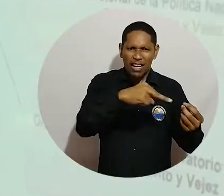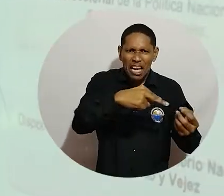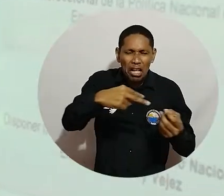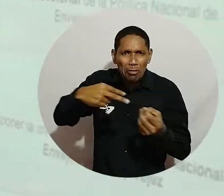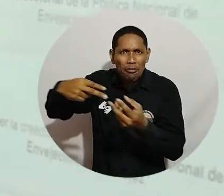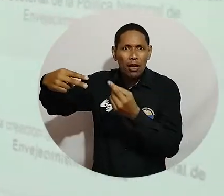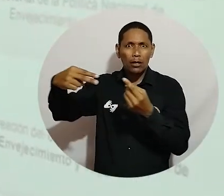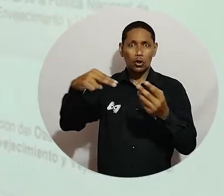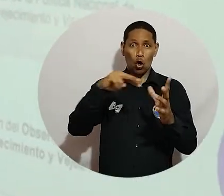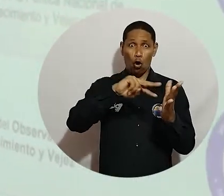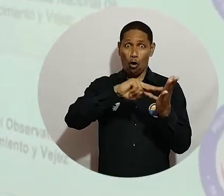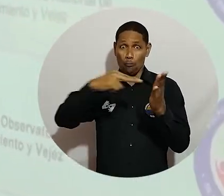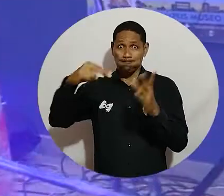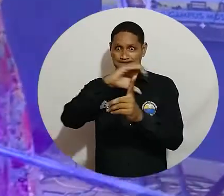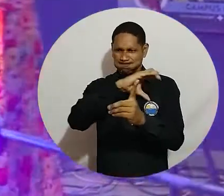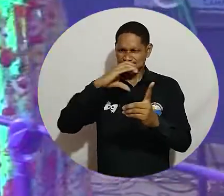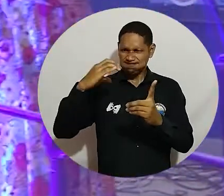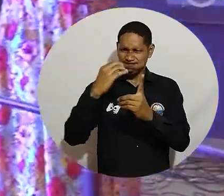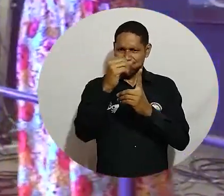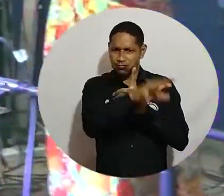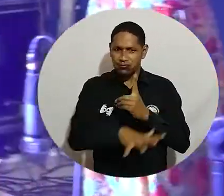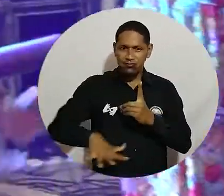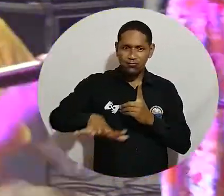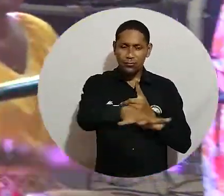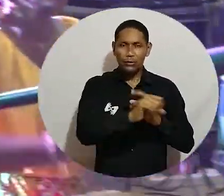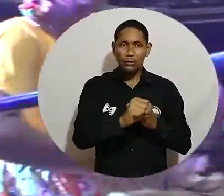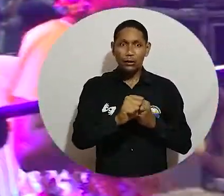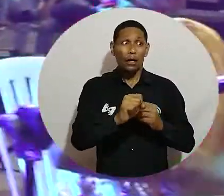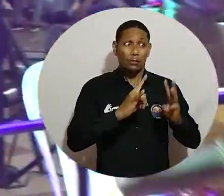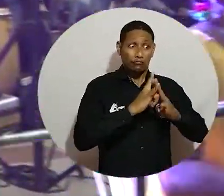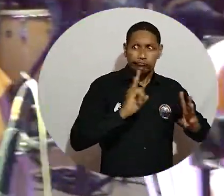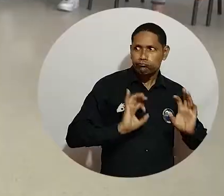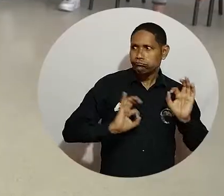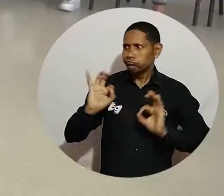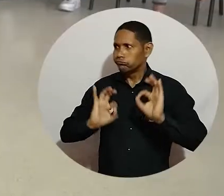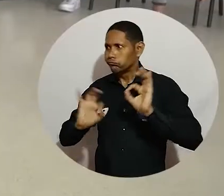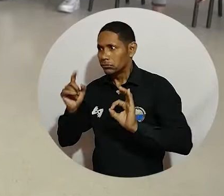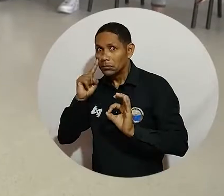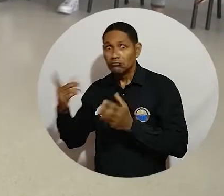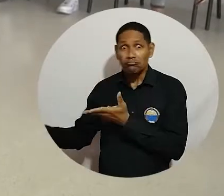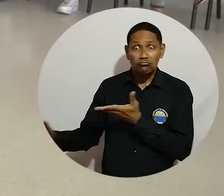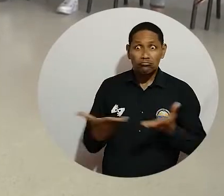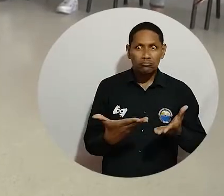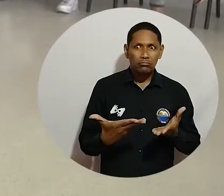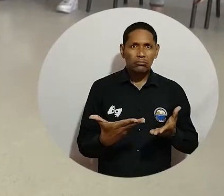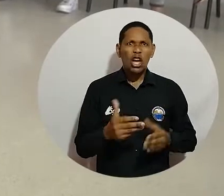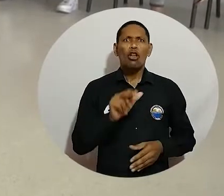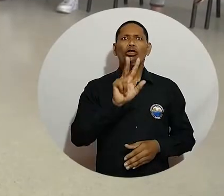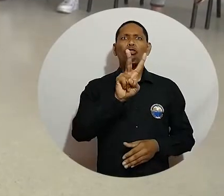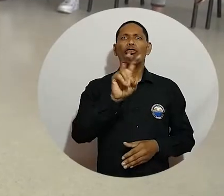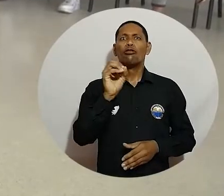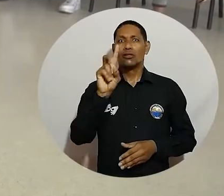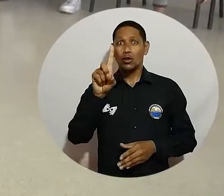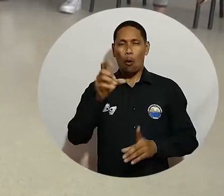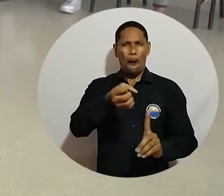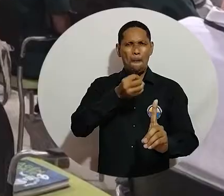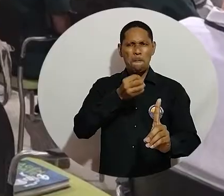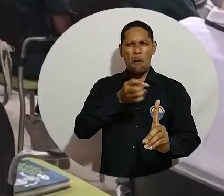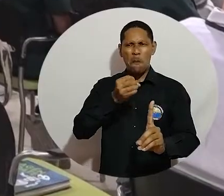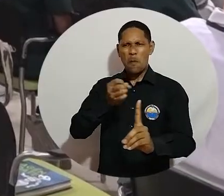Internacional en Educación, Interculturalidad y Territorio, organizado por la Universidad del Magdalena, donde se realizaron 201